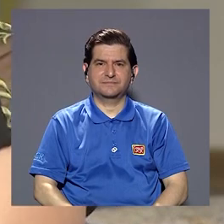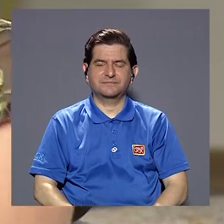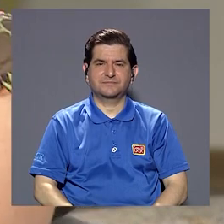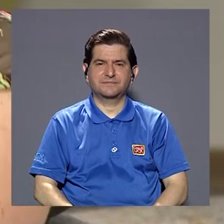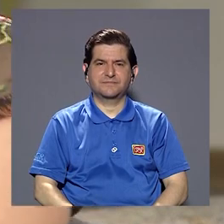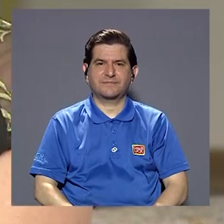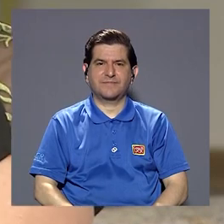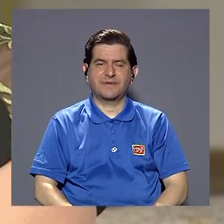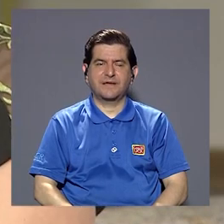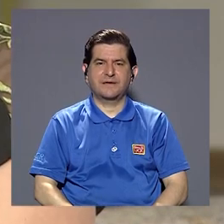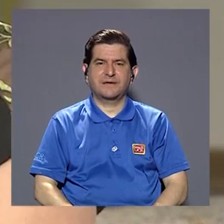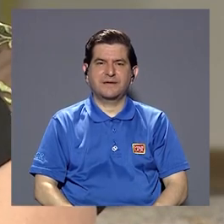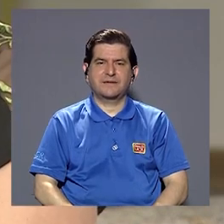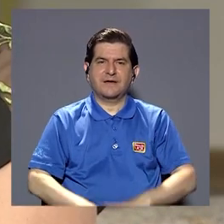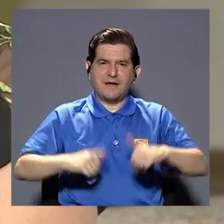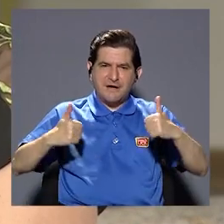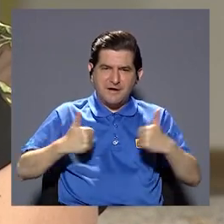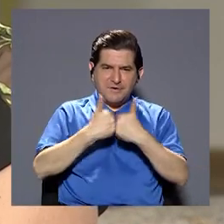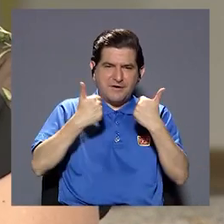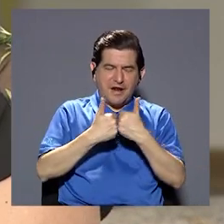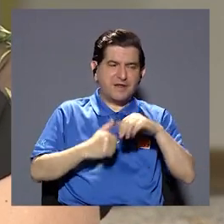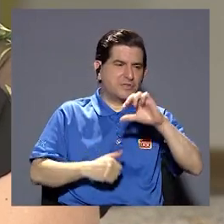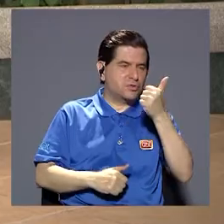acercamiento con los niños y con los adolescentes